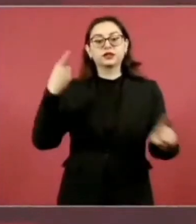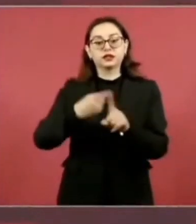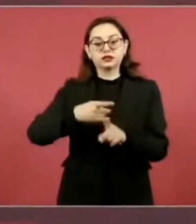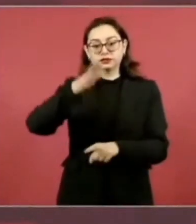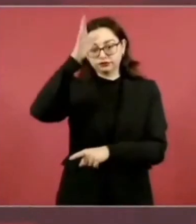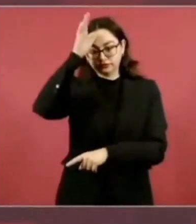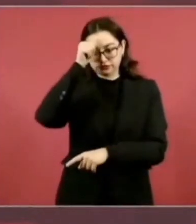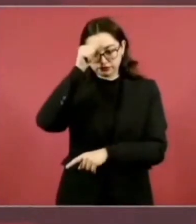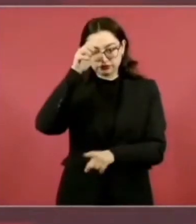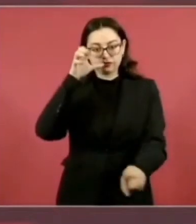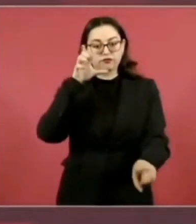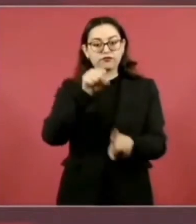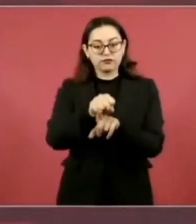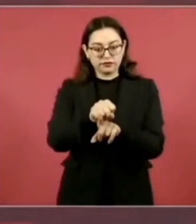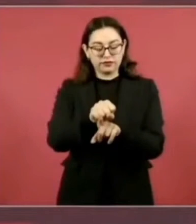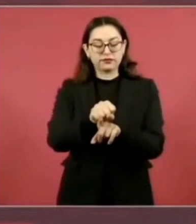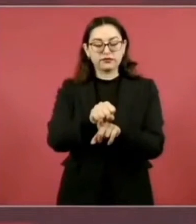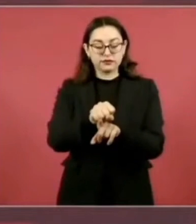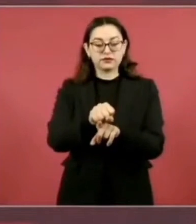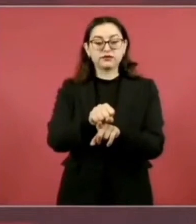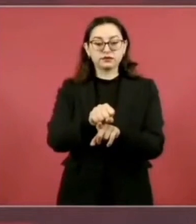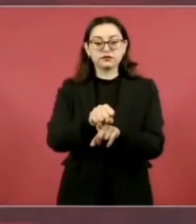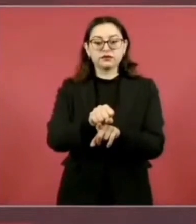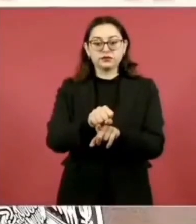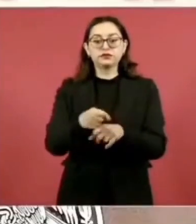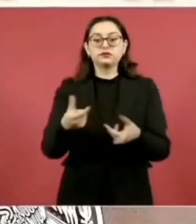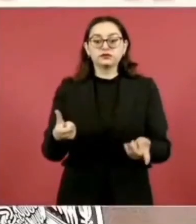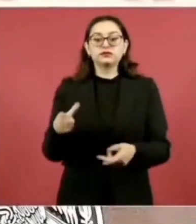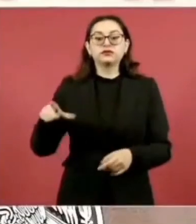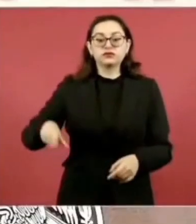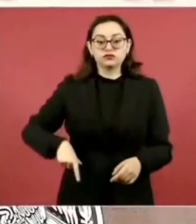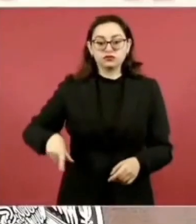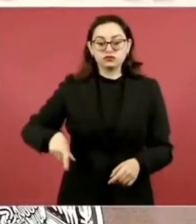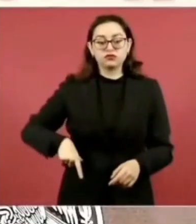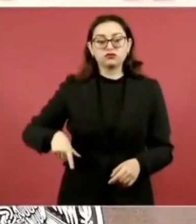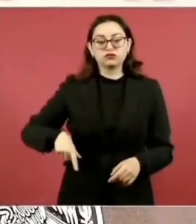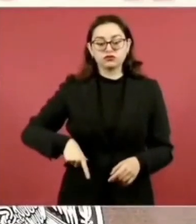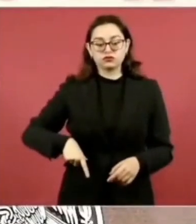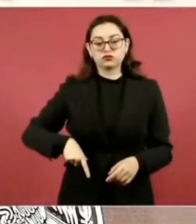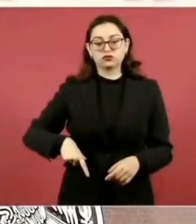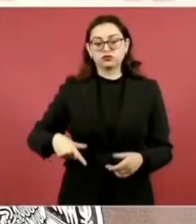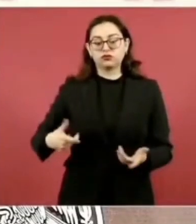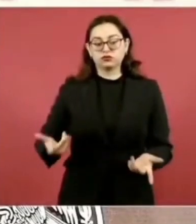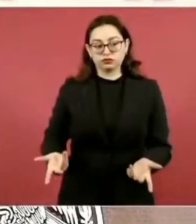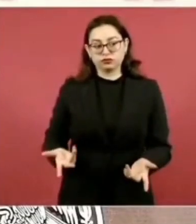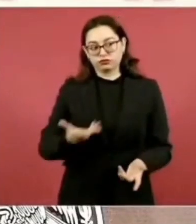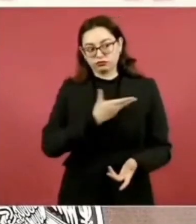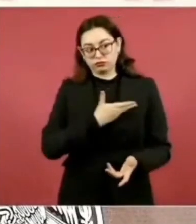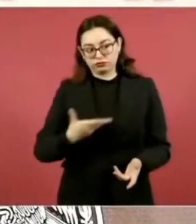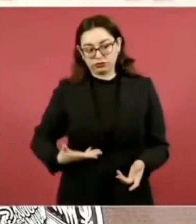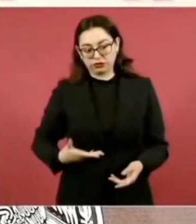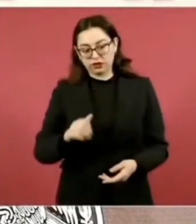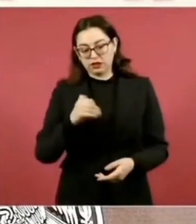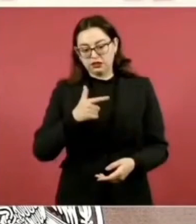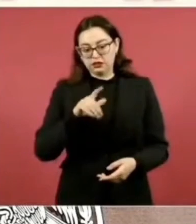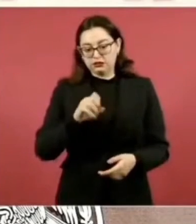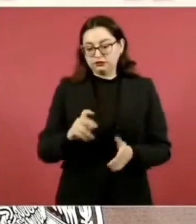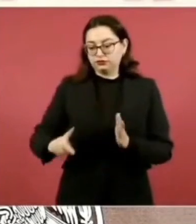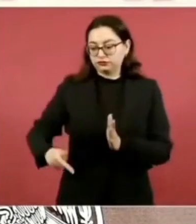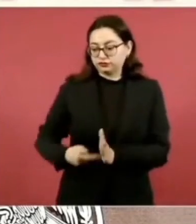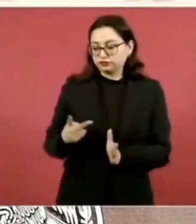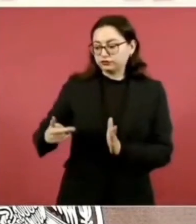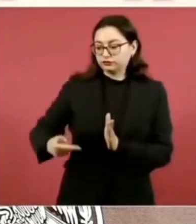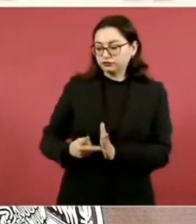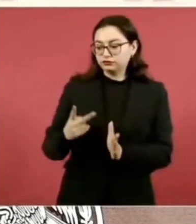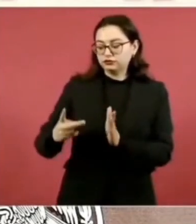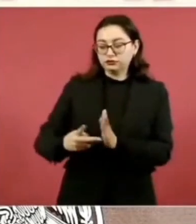que ya con este gobierno es el sexto incremento, alcanzando el 110 por ciento.